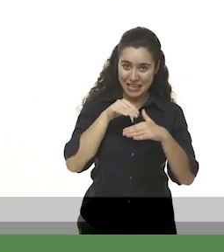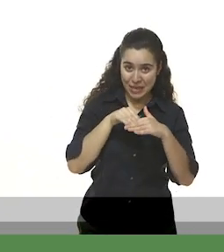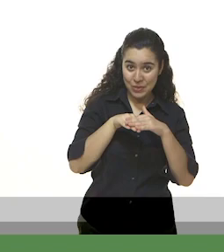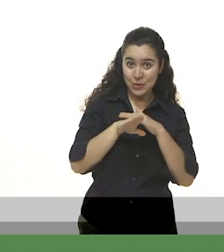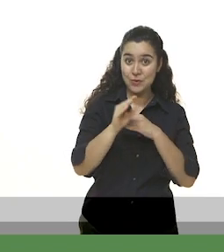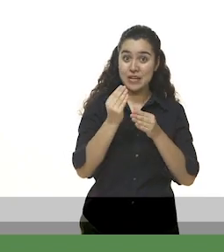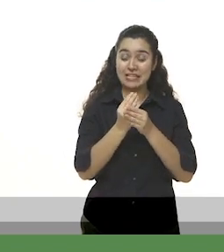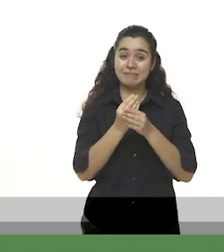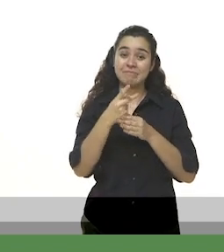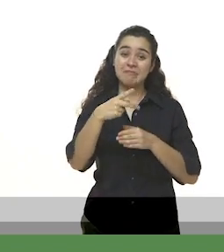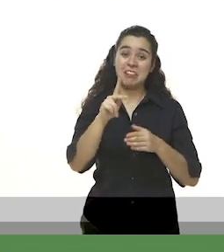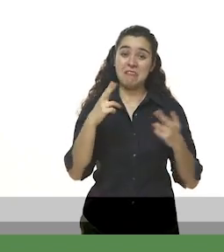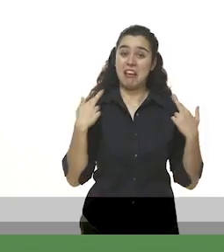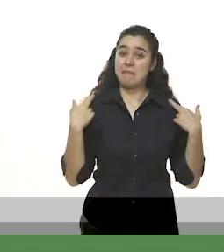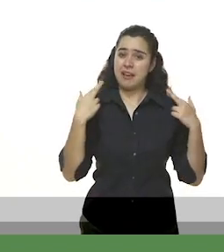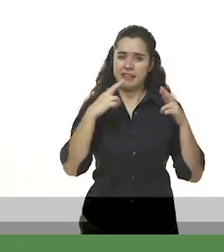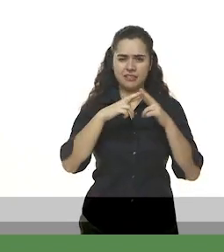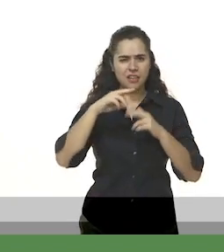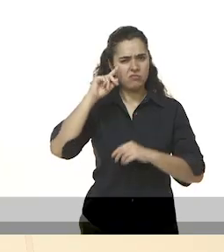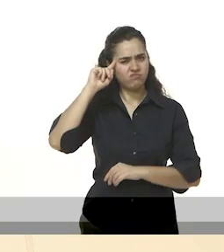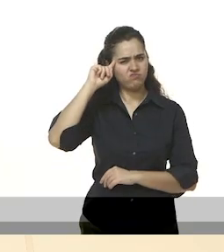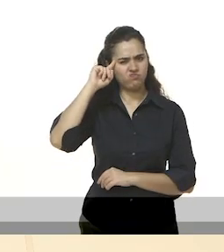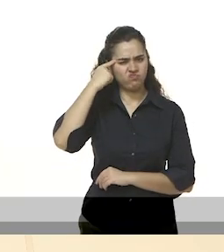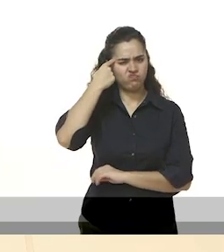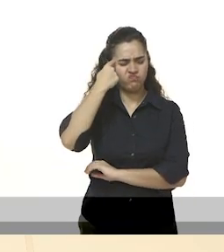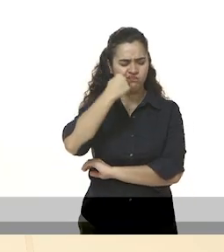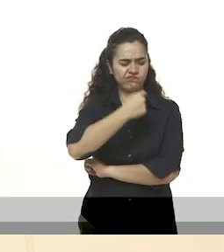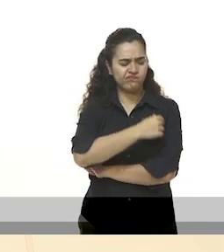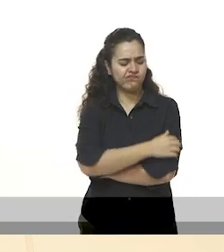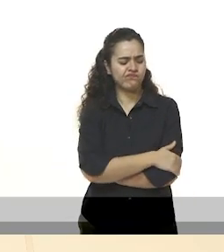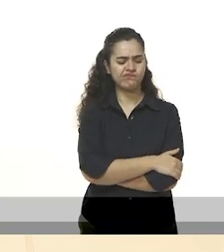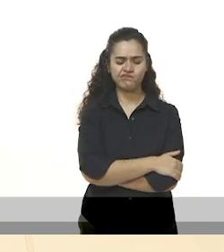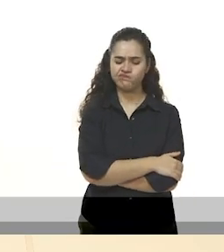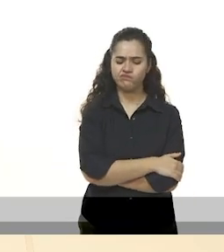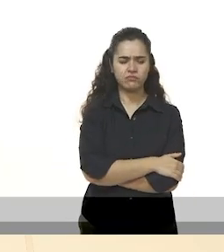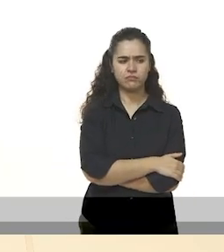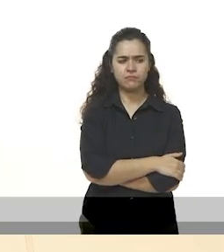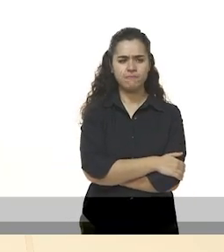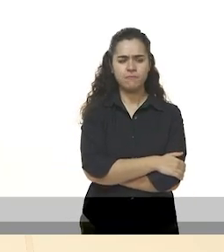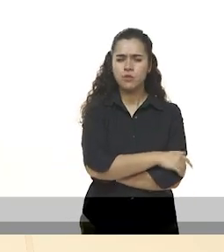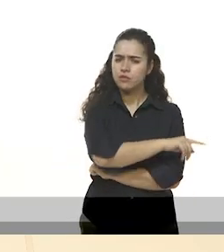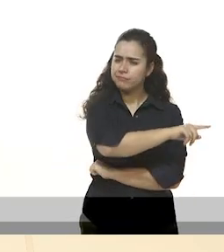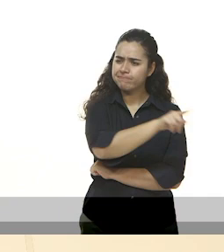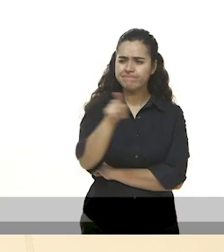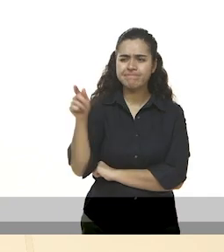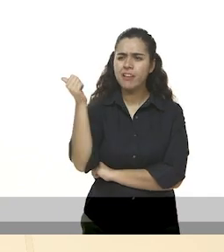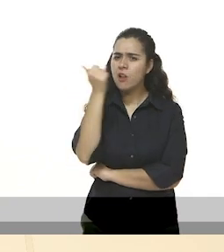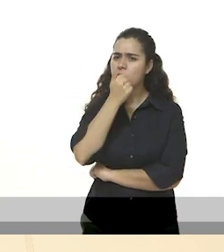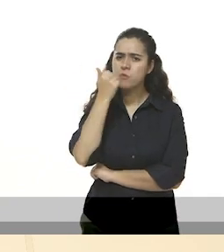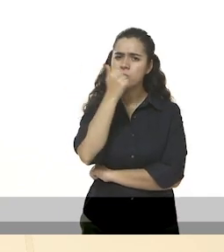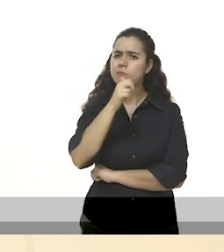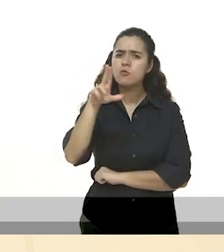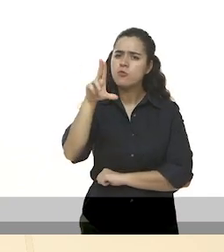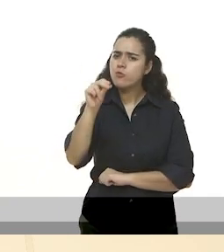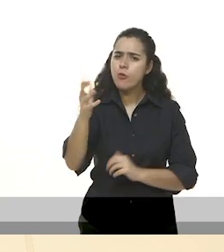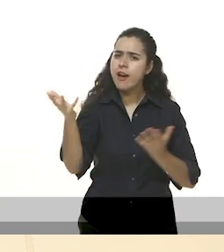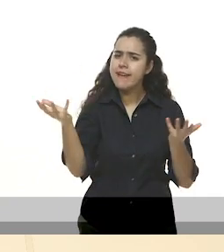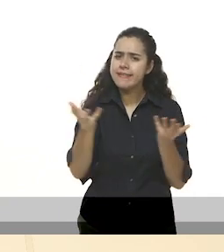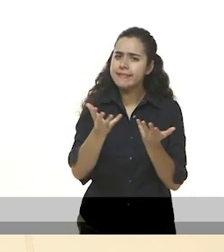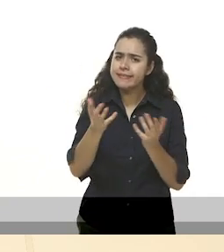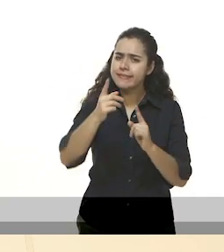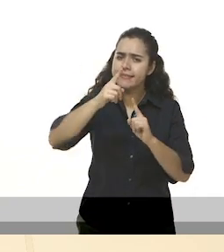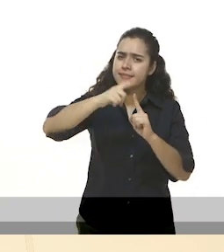llegó su maestra. Tenía una cara muy molesta. Y tenía motivos de sentirse así, ya que había tiempo que muchos de sus alumnos